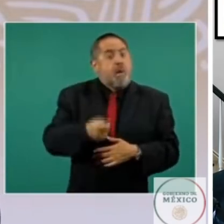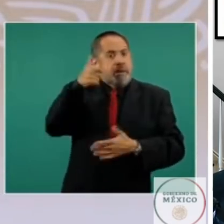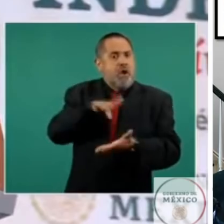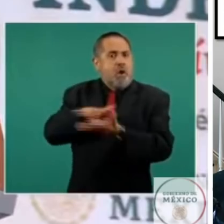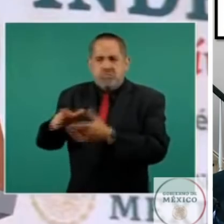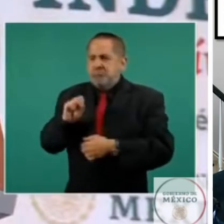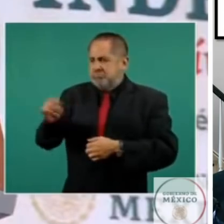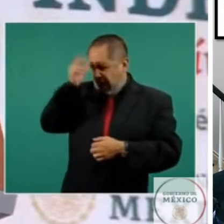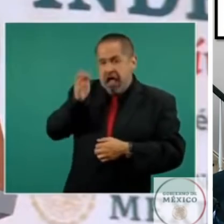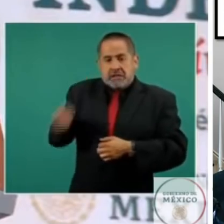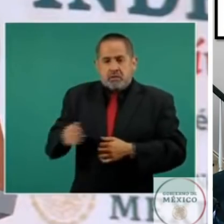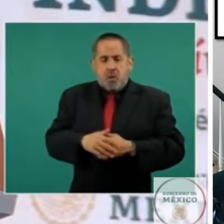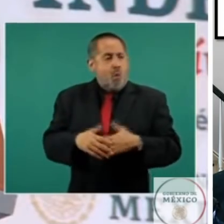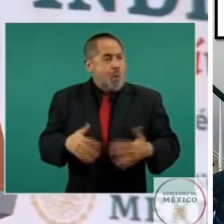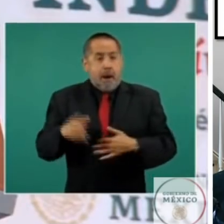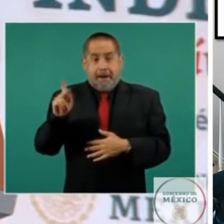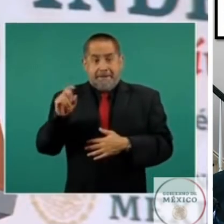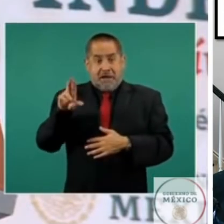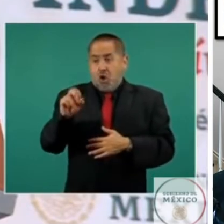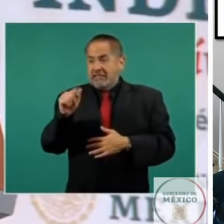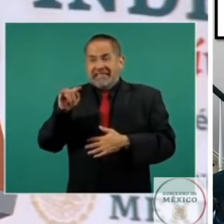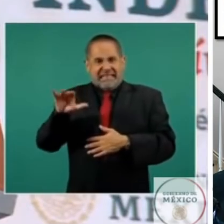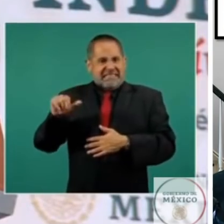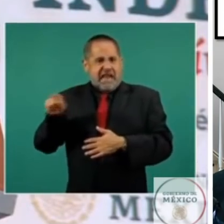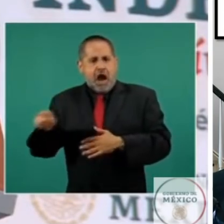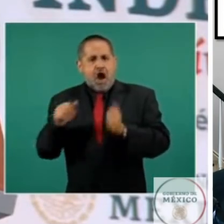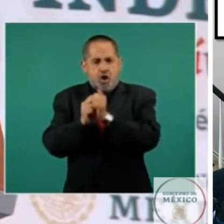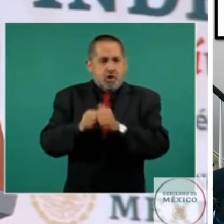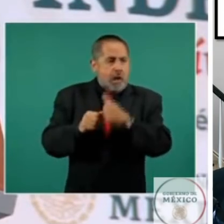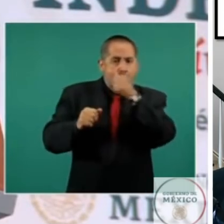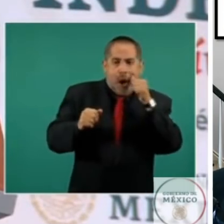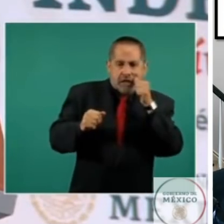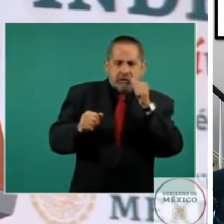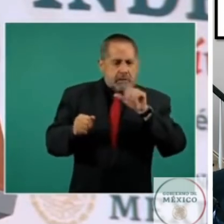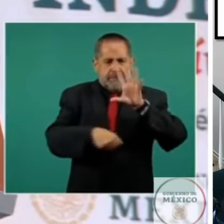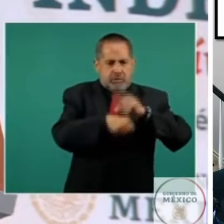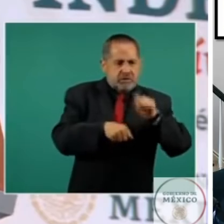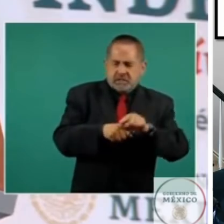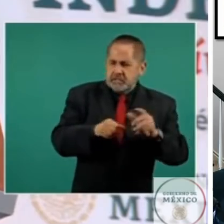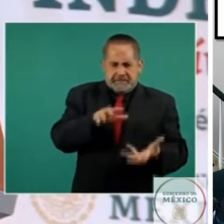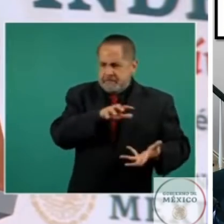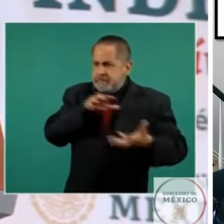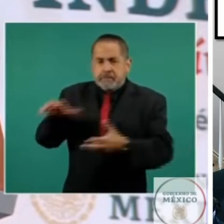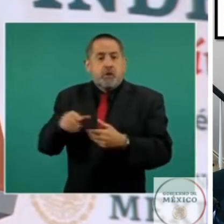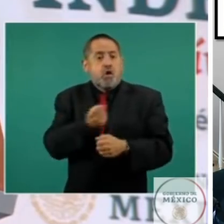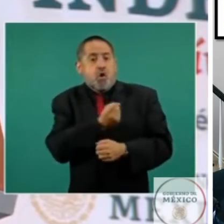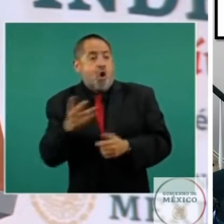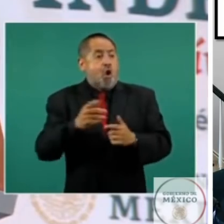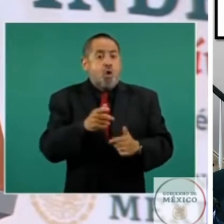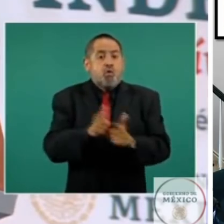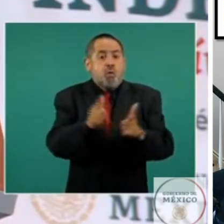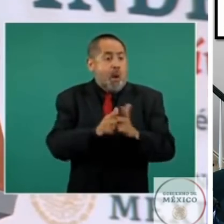tareas que entonces cumpliría Pedro Santacilia con el consentimiento de Juárez fue enviar a Cuba un selecto grupo de militares